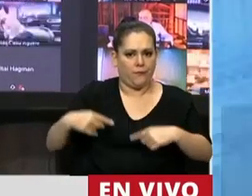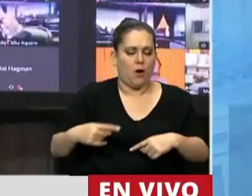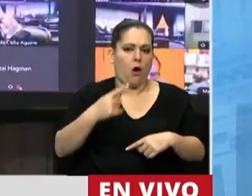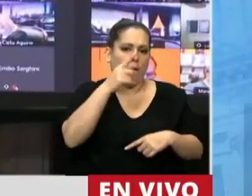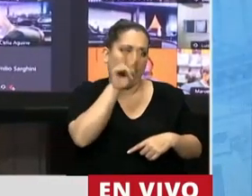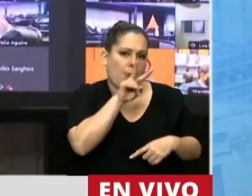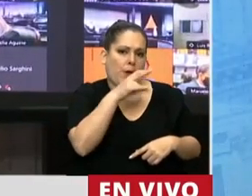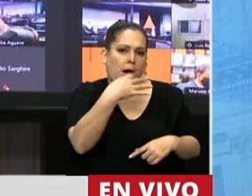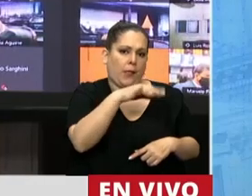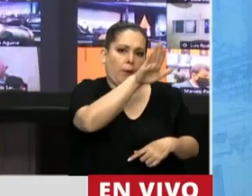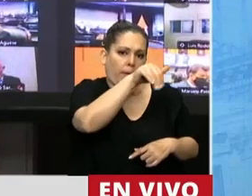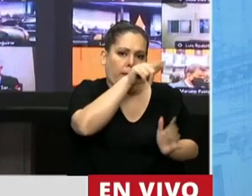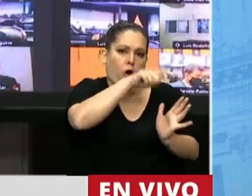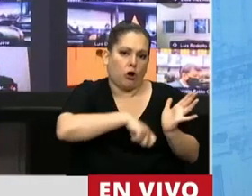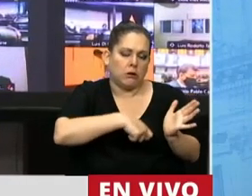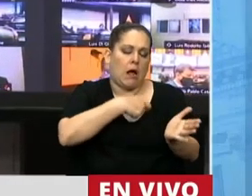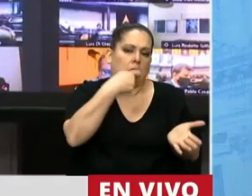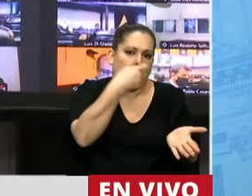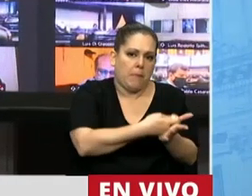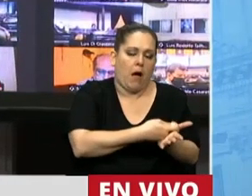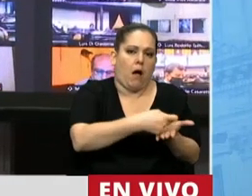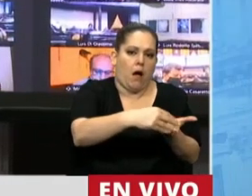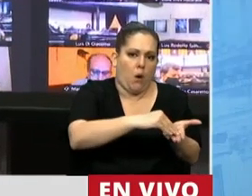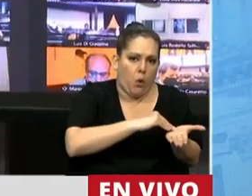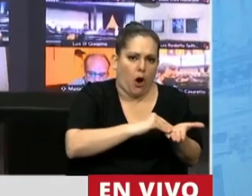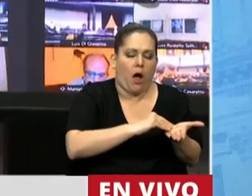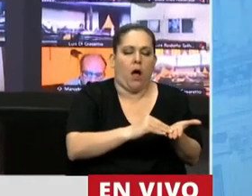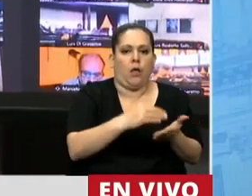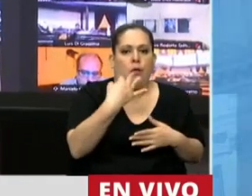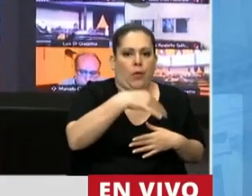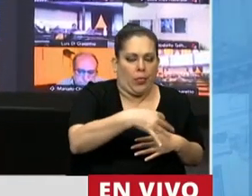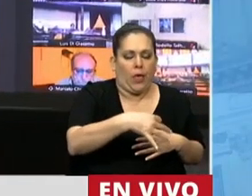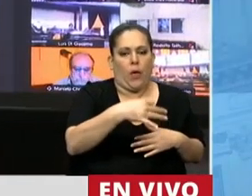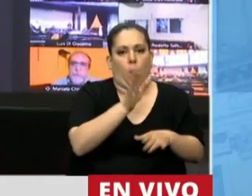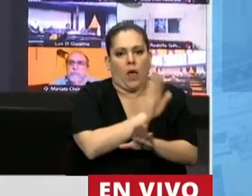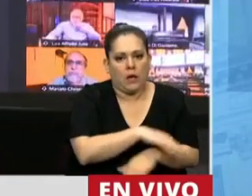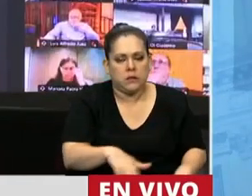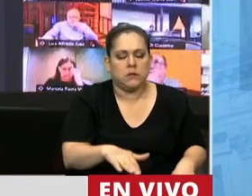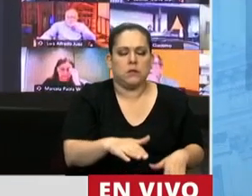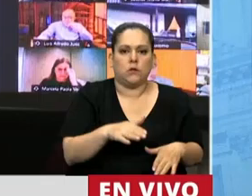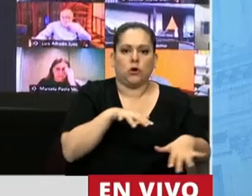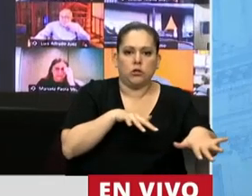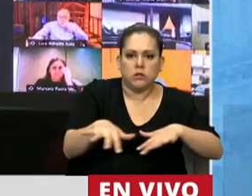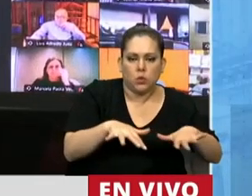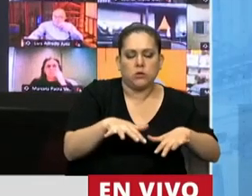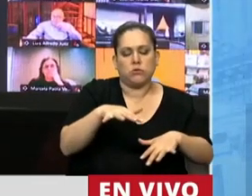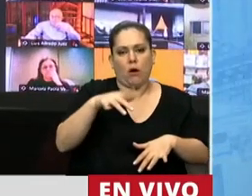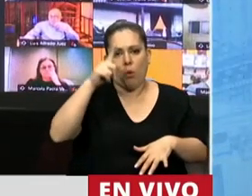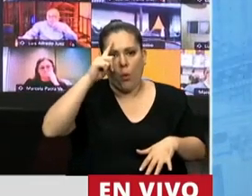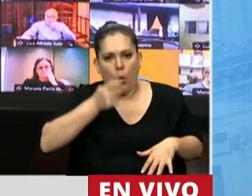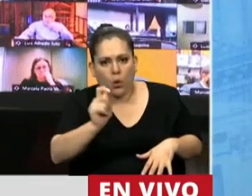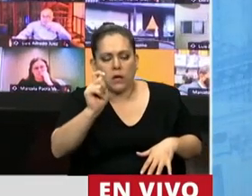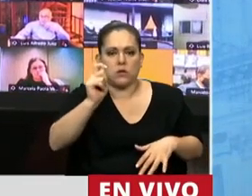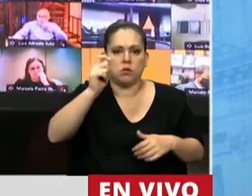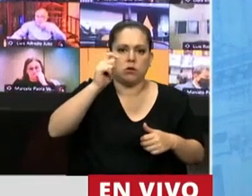abogados y que tienen que exponer nuevamente a sus hijos, a sus hijas, menores de edad y a ellas